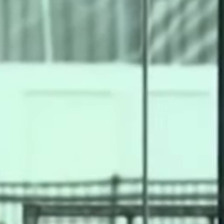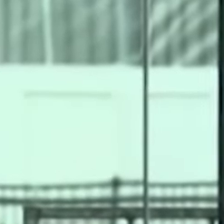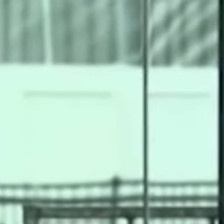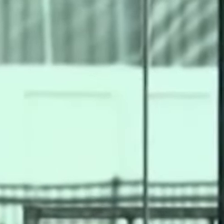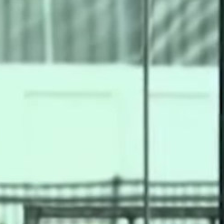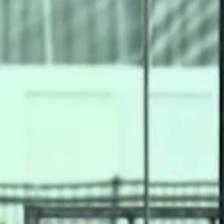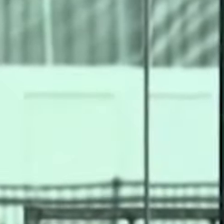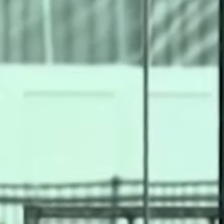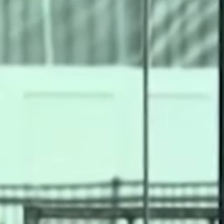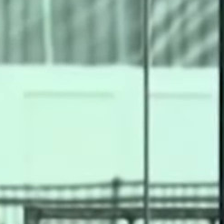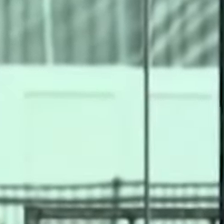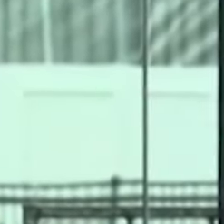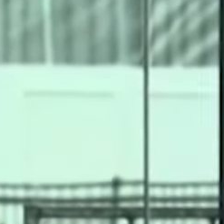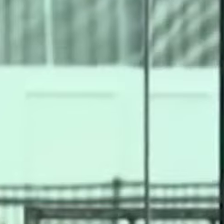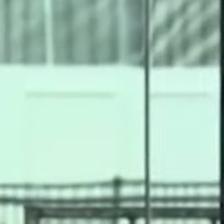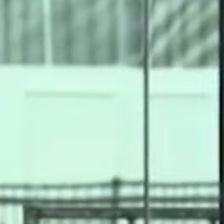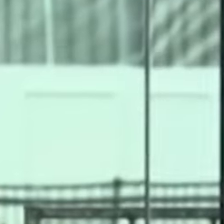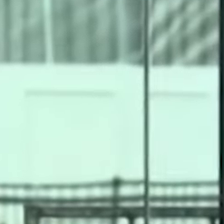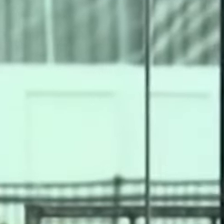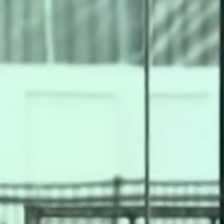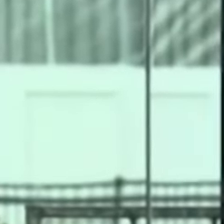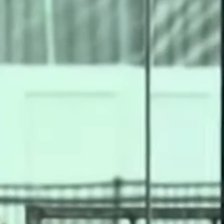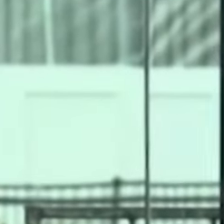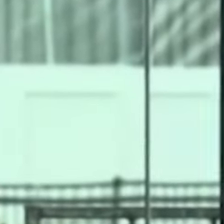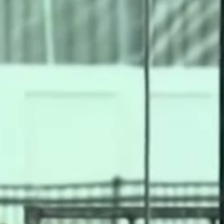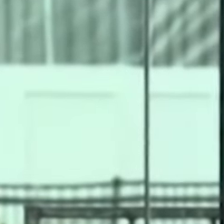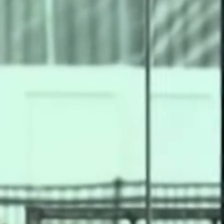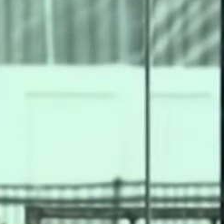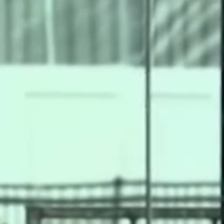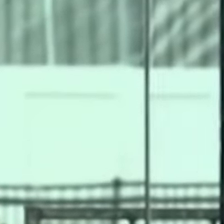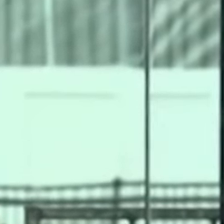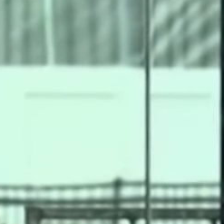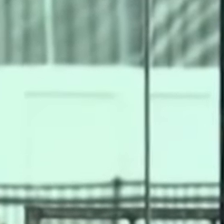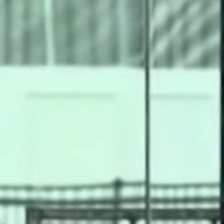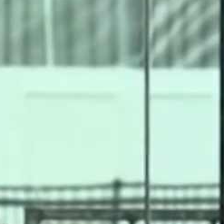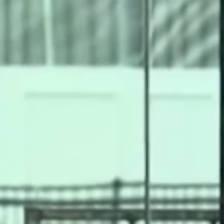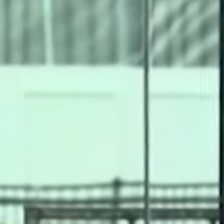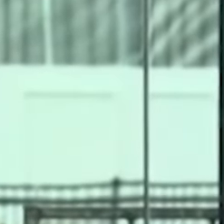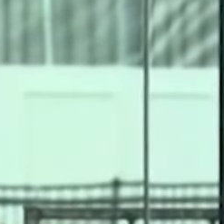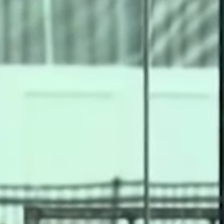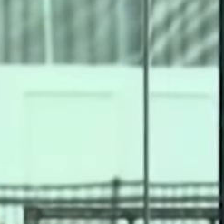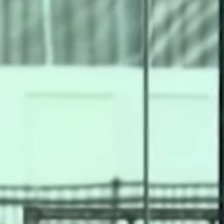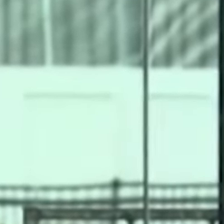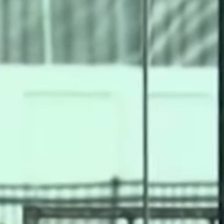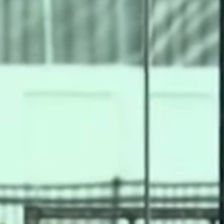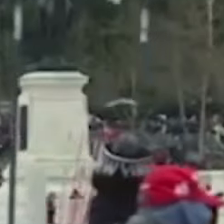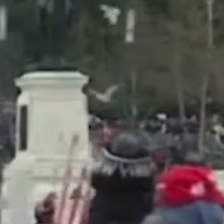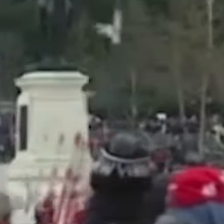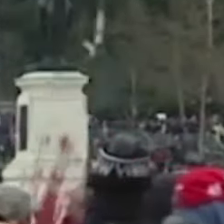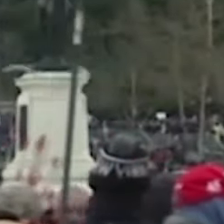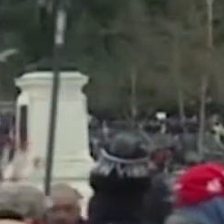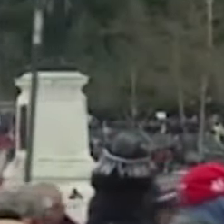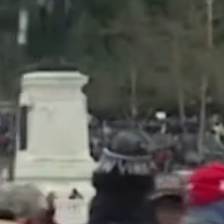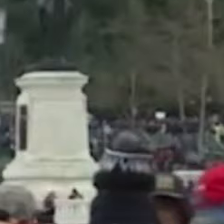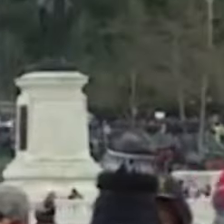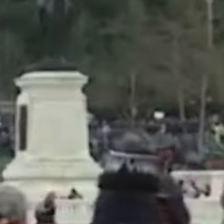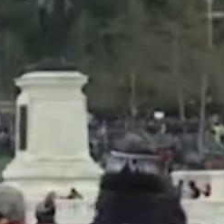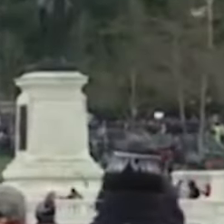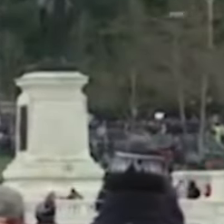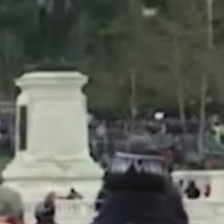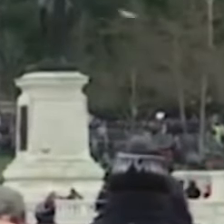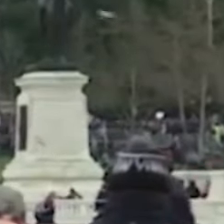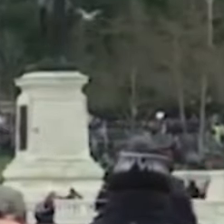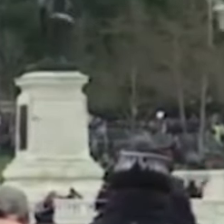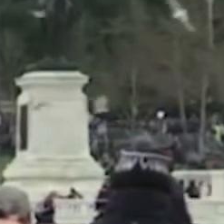rendir. Nunca vamos a conceder. No pasará. No concedes cuando hay robo involucrado. Mientras legisladores